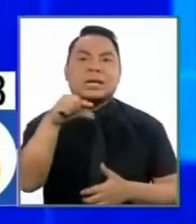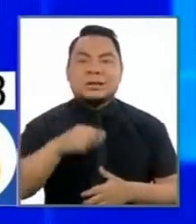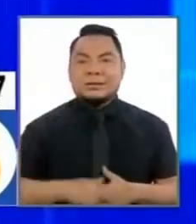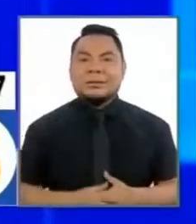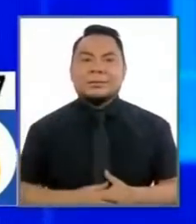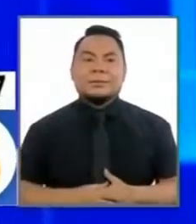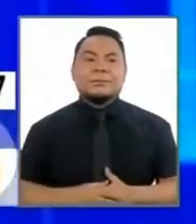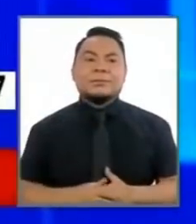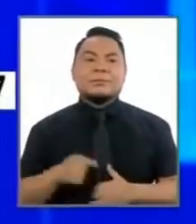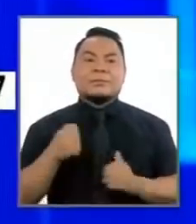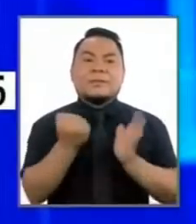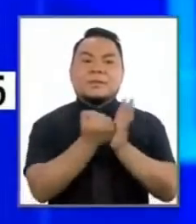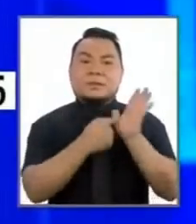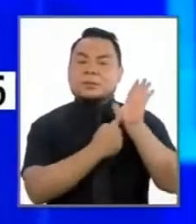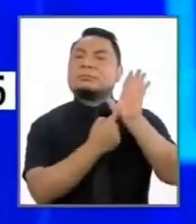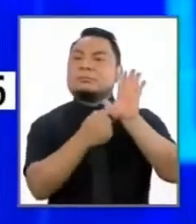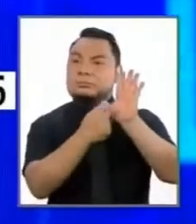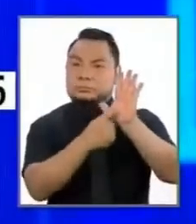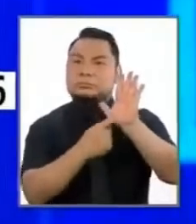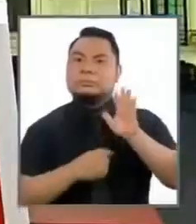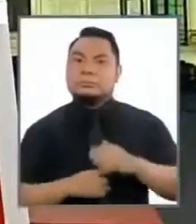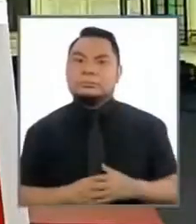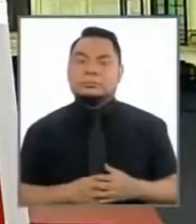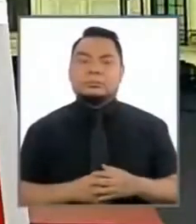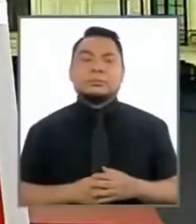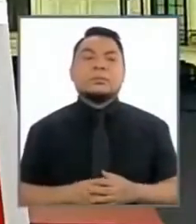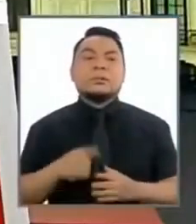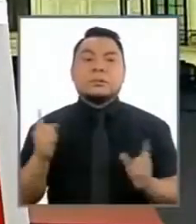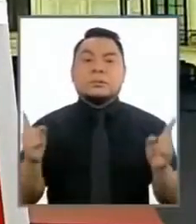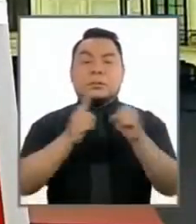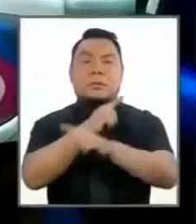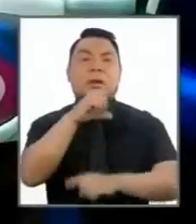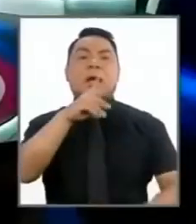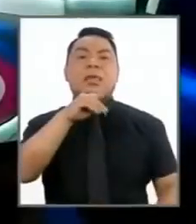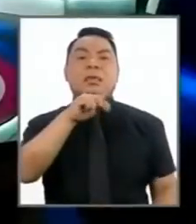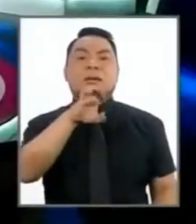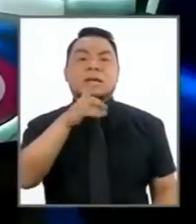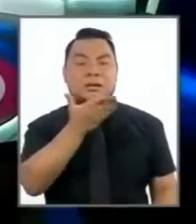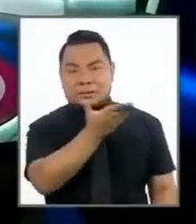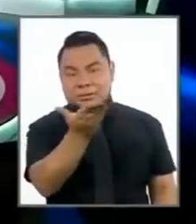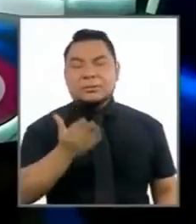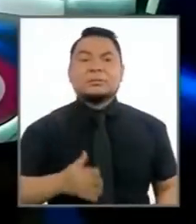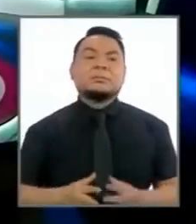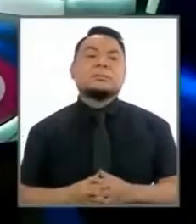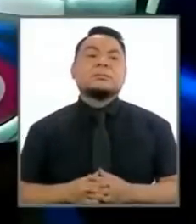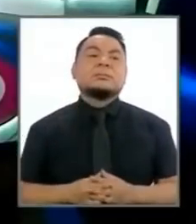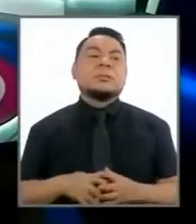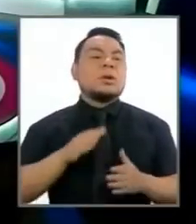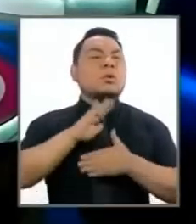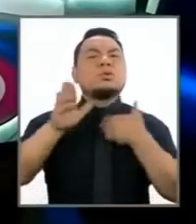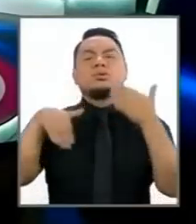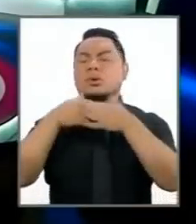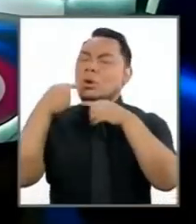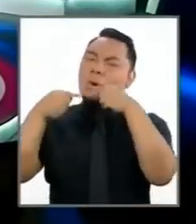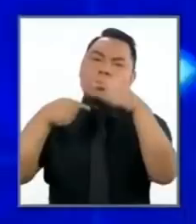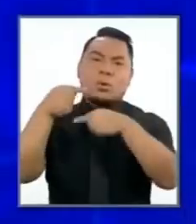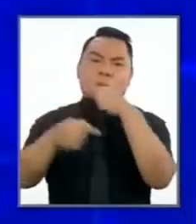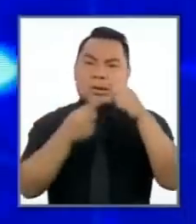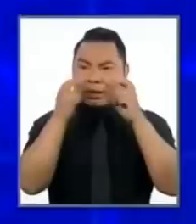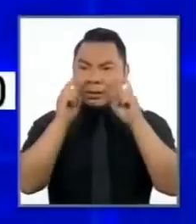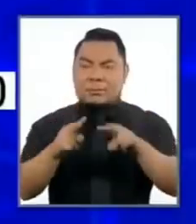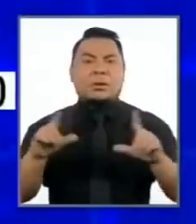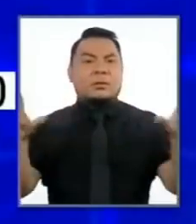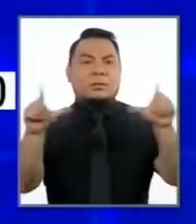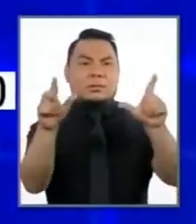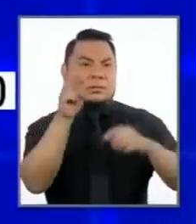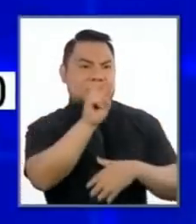Damos pase... Esta es la resolución. Damos pase al candidato Daniel Salaver. Todos los días vemos a través de